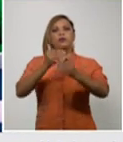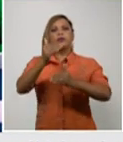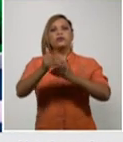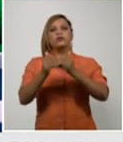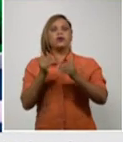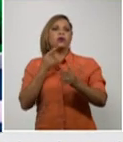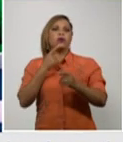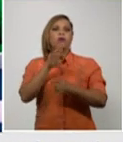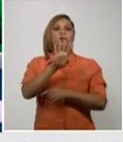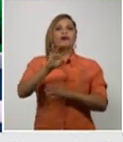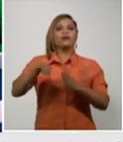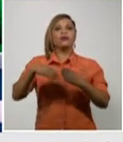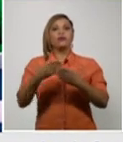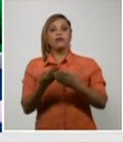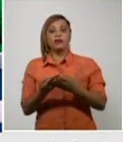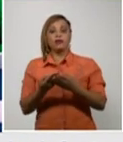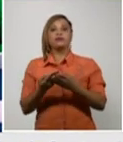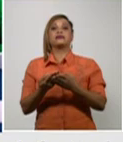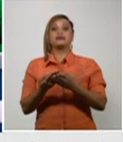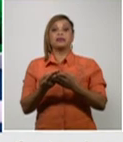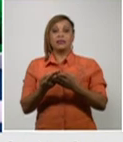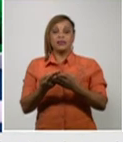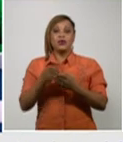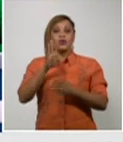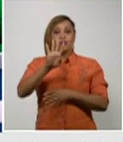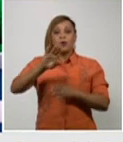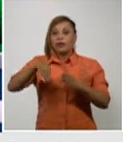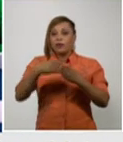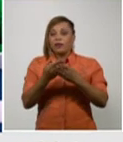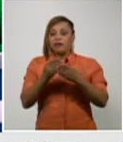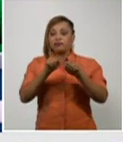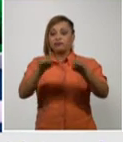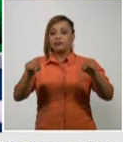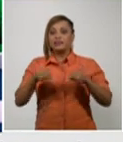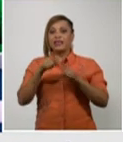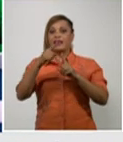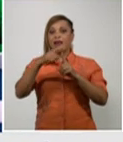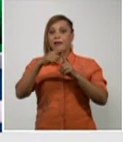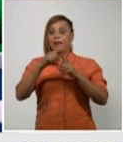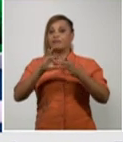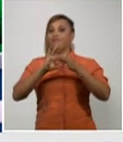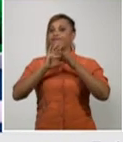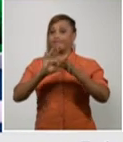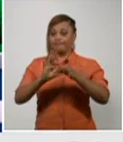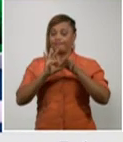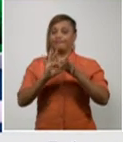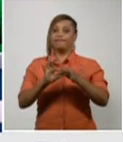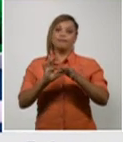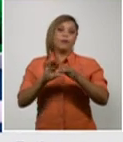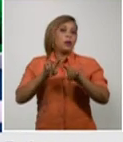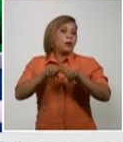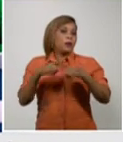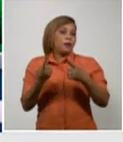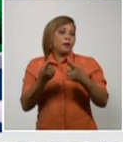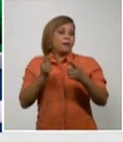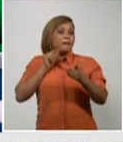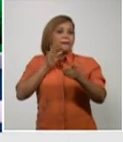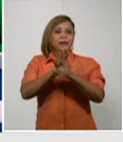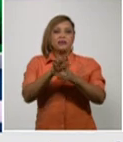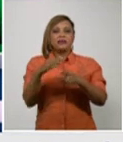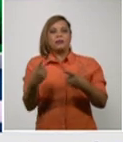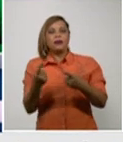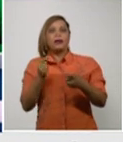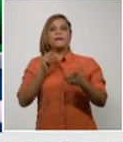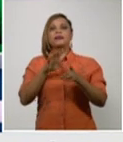cuatro días, los cuatro días en terapia intensiva, ya que desde el principio comenzó con decaimiento,